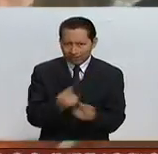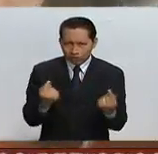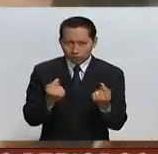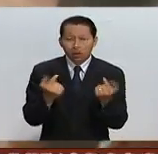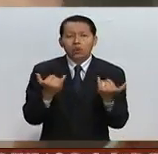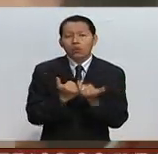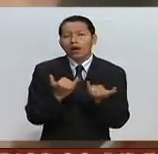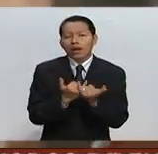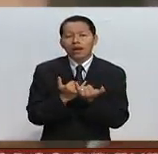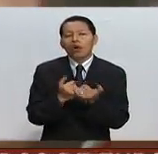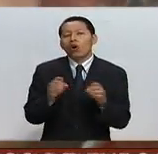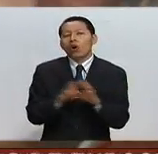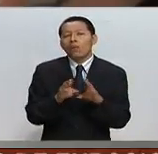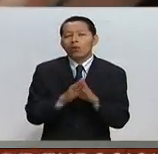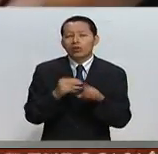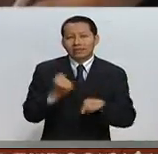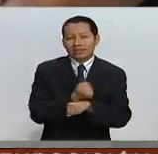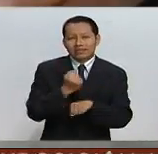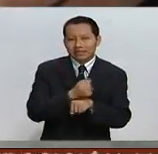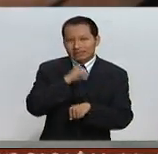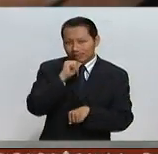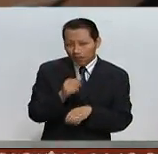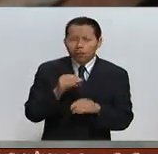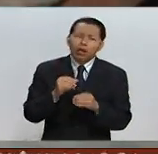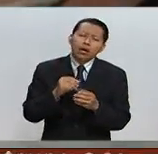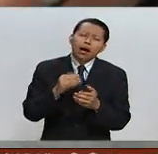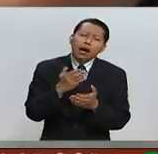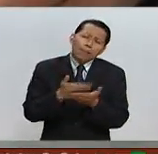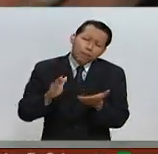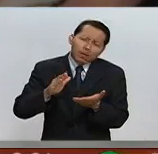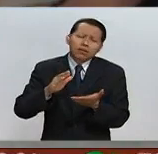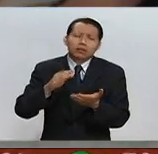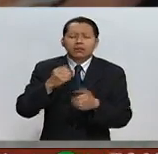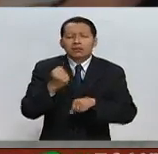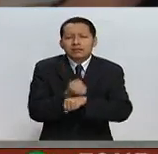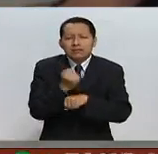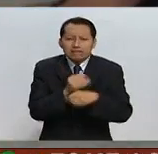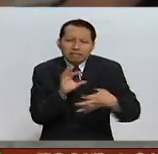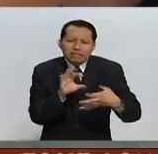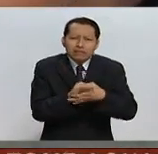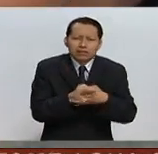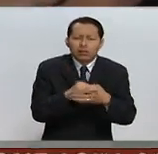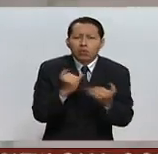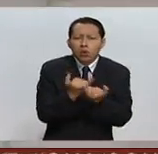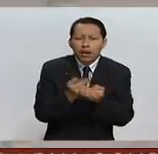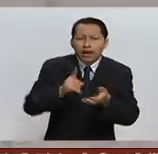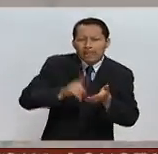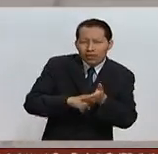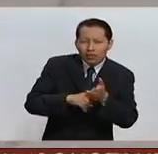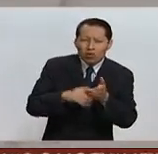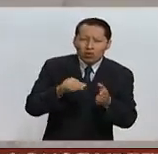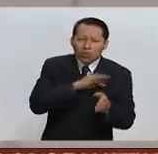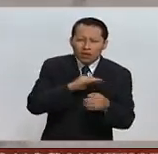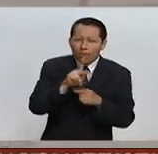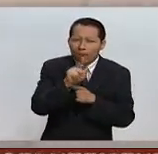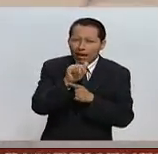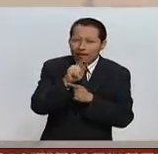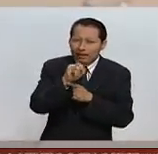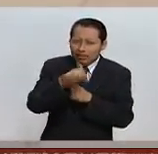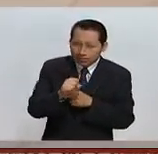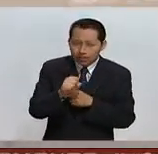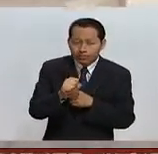caminar descalzo uso de zapatos adecuados uso de plantillas. Si el niño presenta alteraciones ya